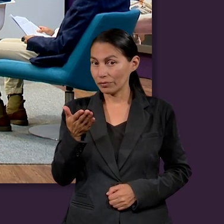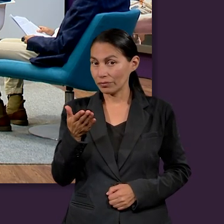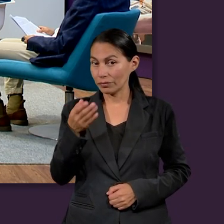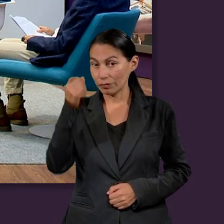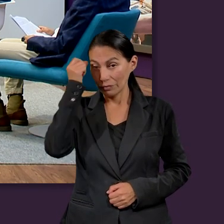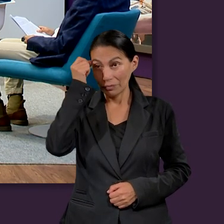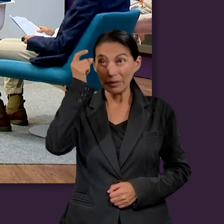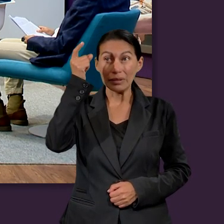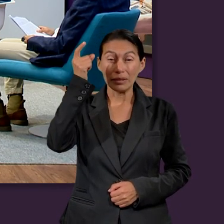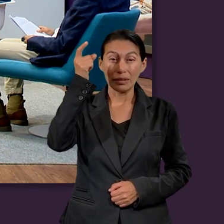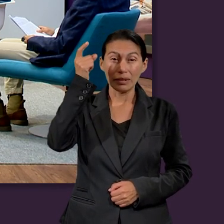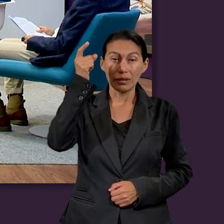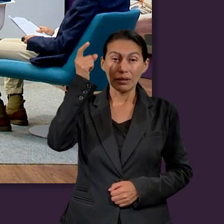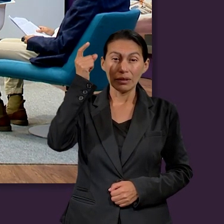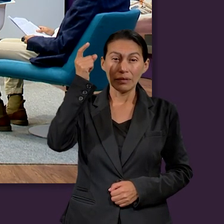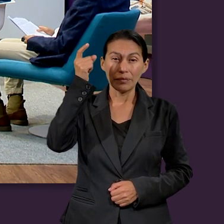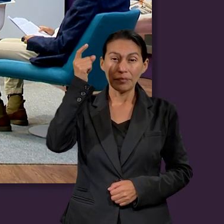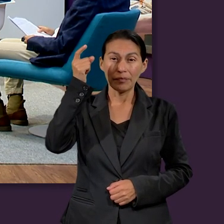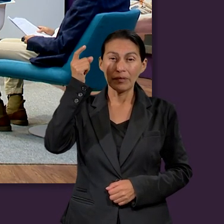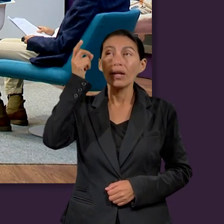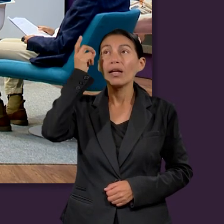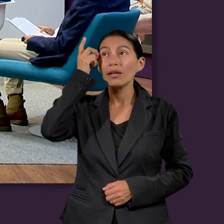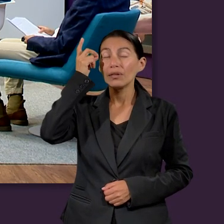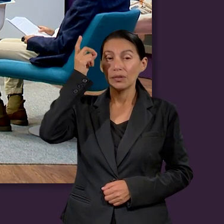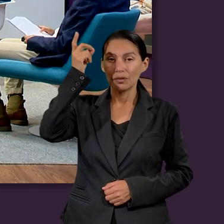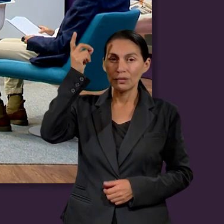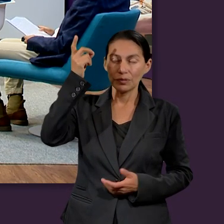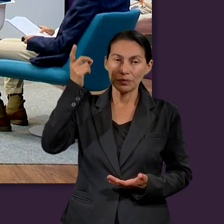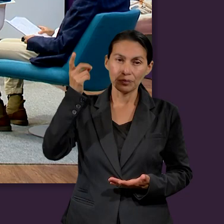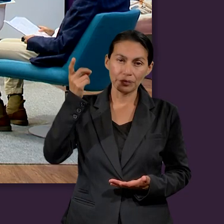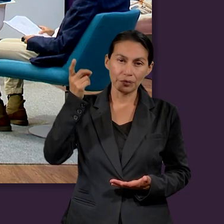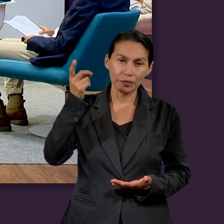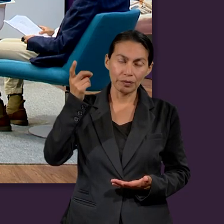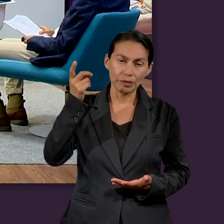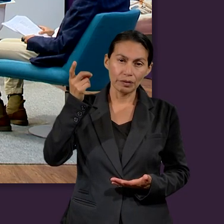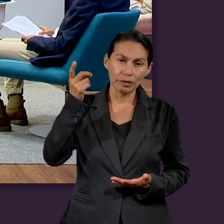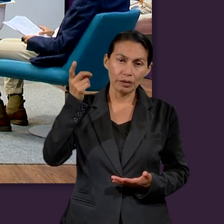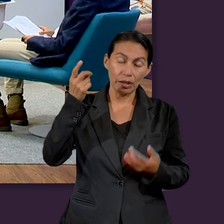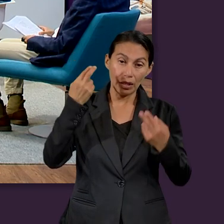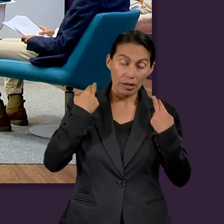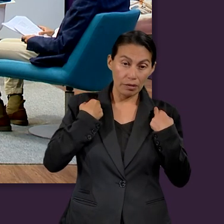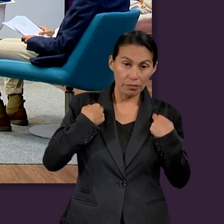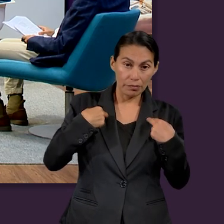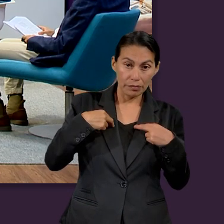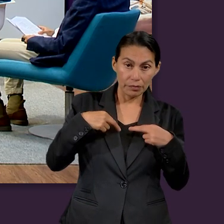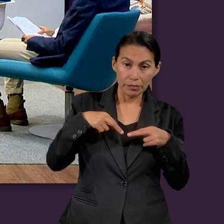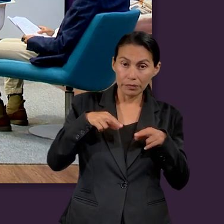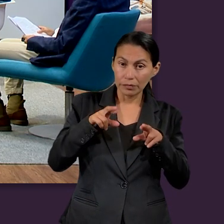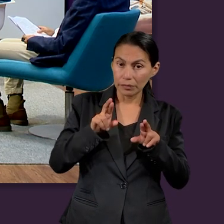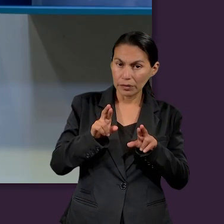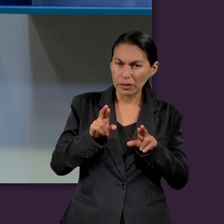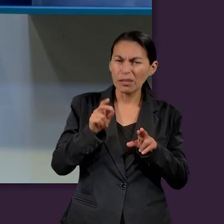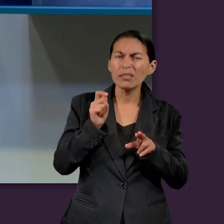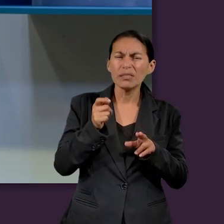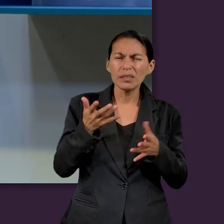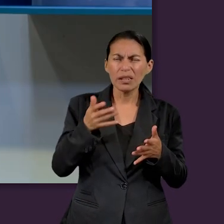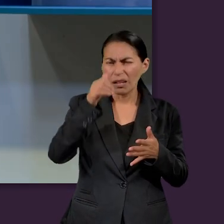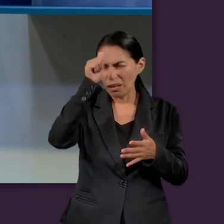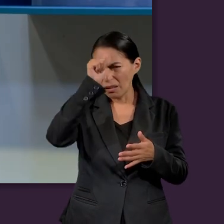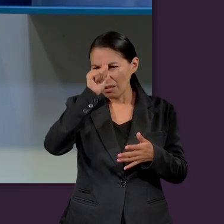en el momento en el que Dios también, nos dice el contexto de la lección, representó para